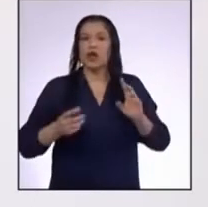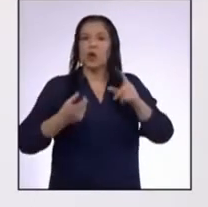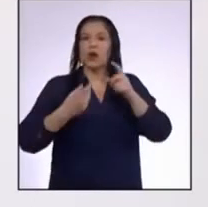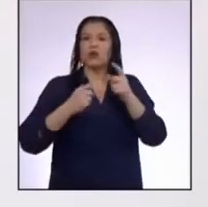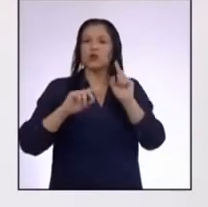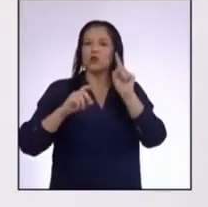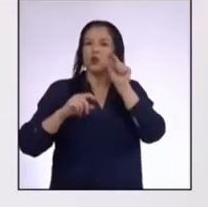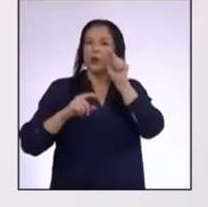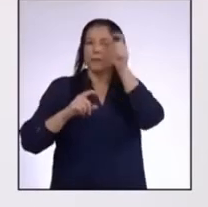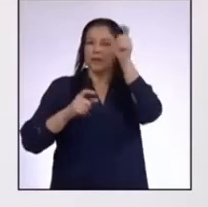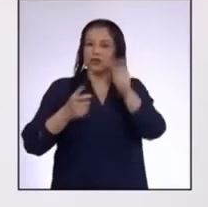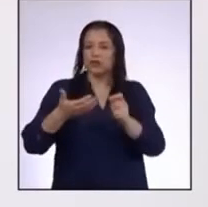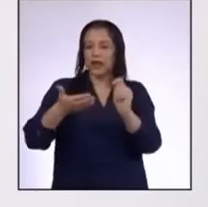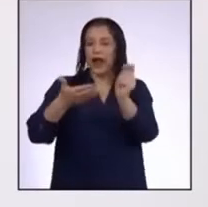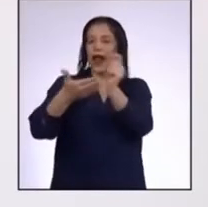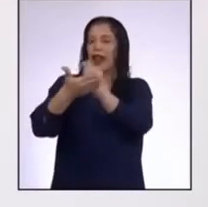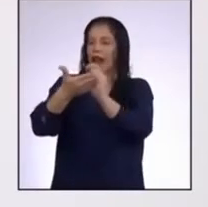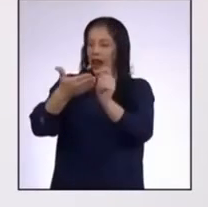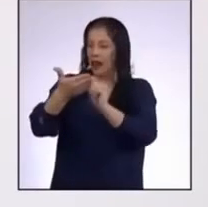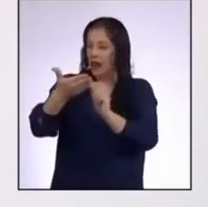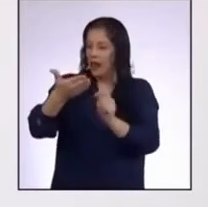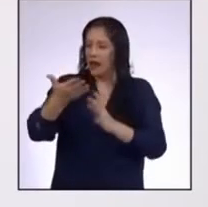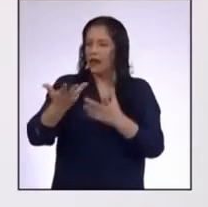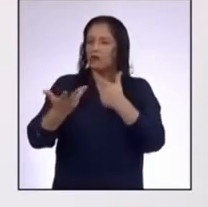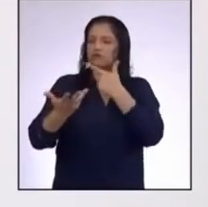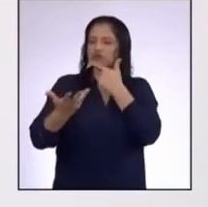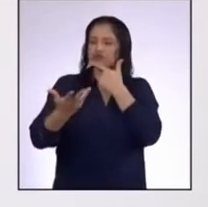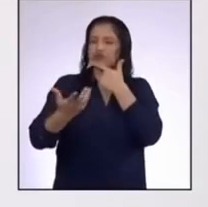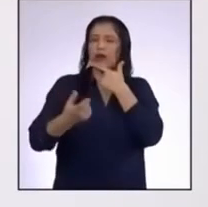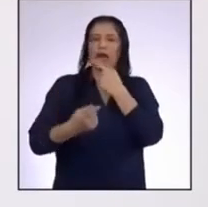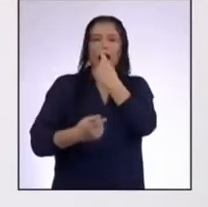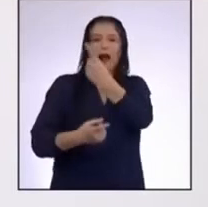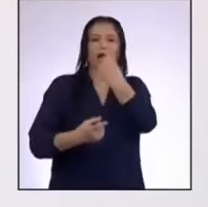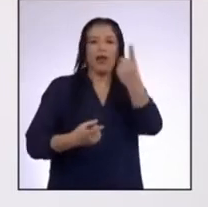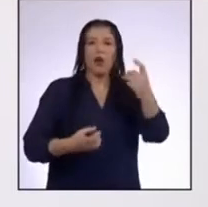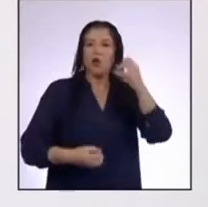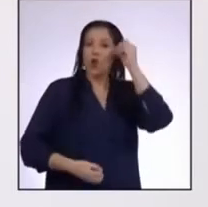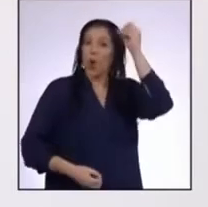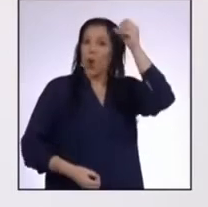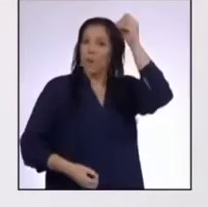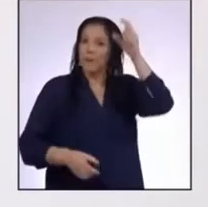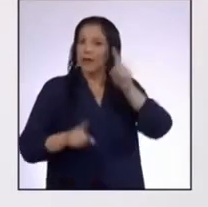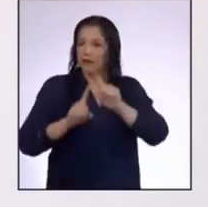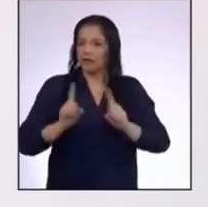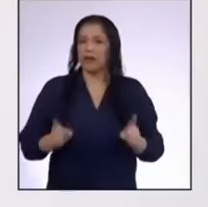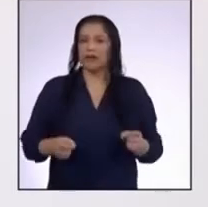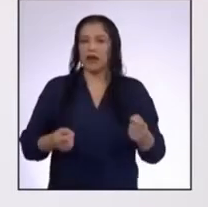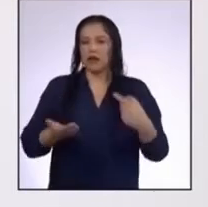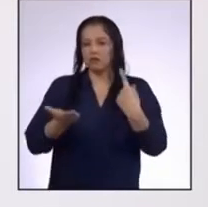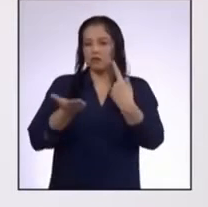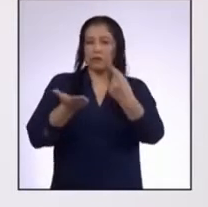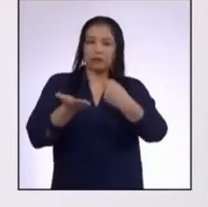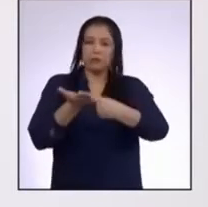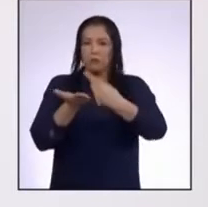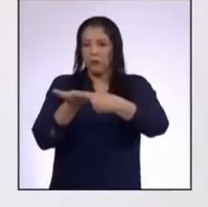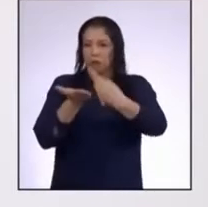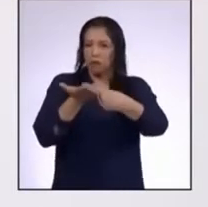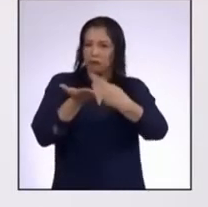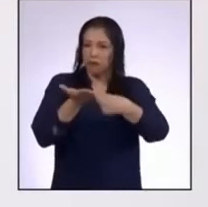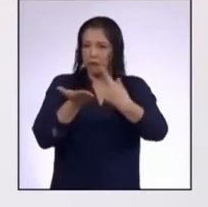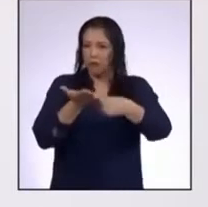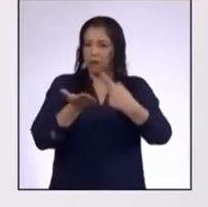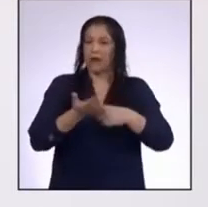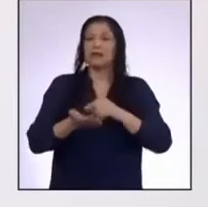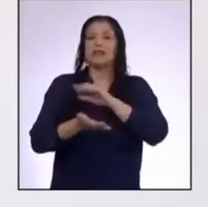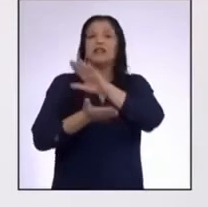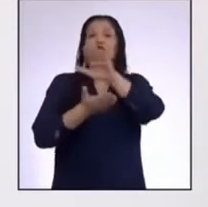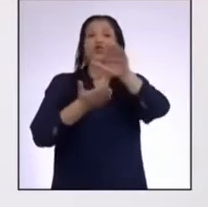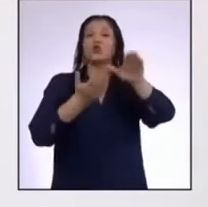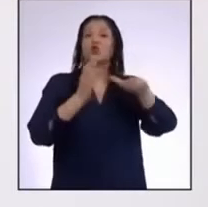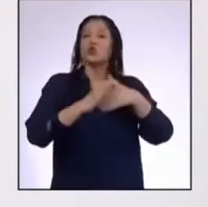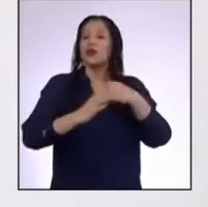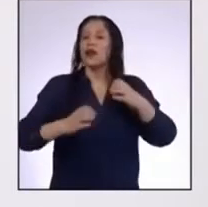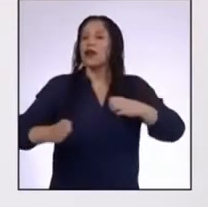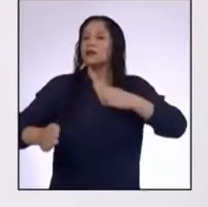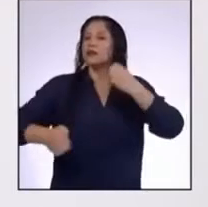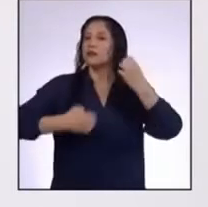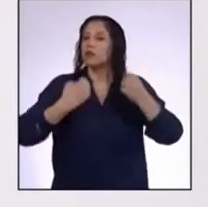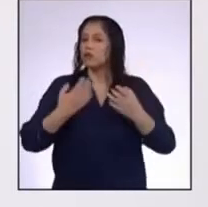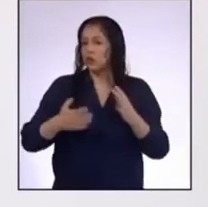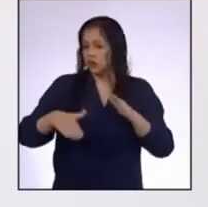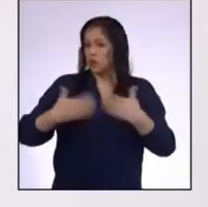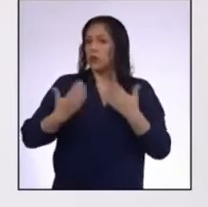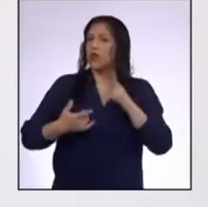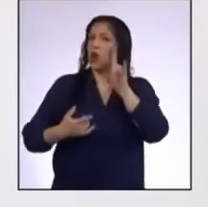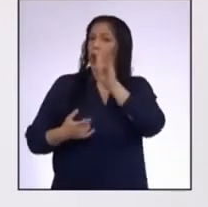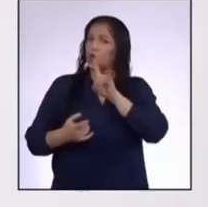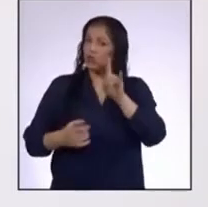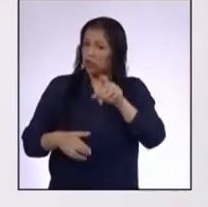de un texto hemos generado opiniones propias El debate que se generó es si todas las emociones son